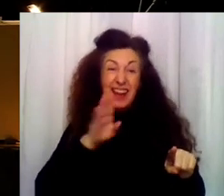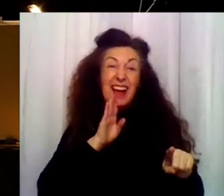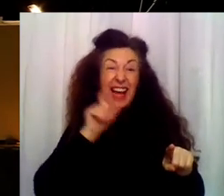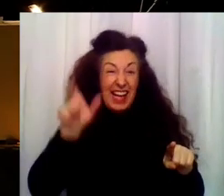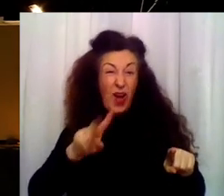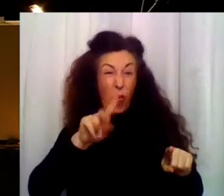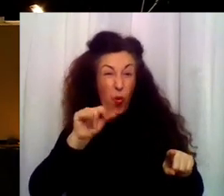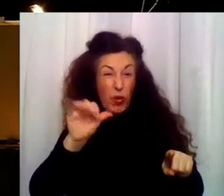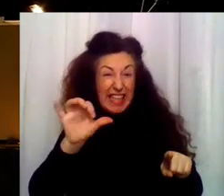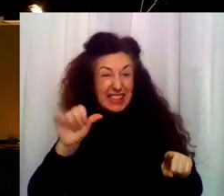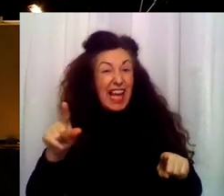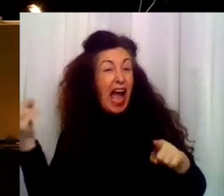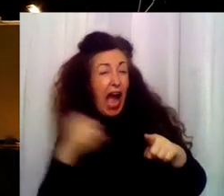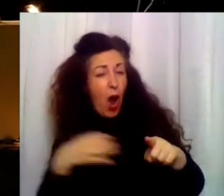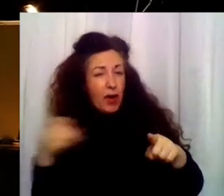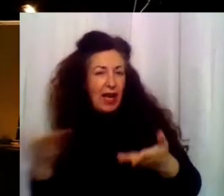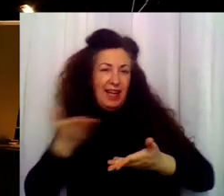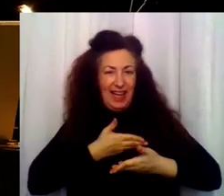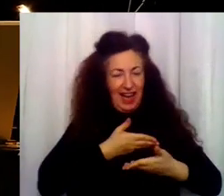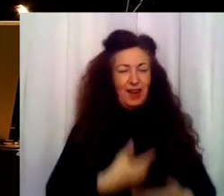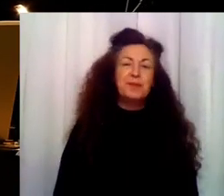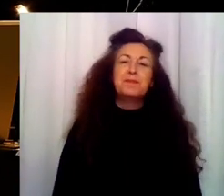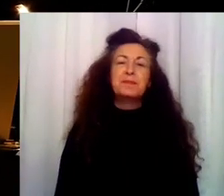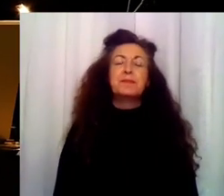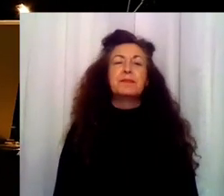Por favor, vayan pasando al comedor. Gracias.